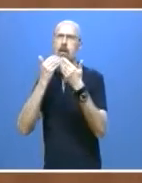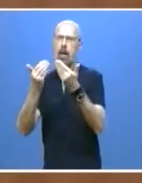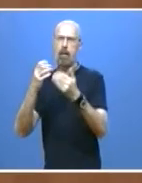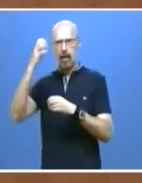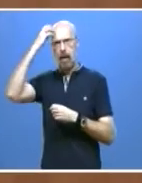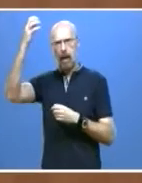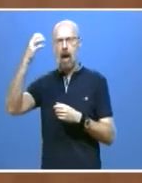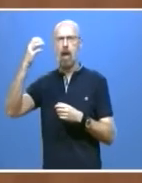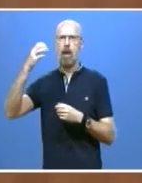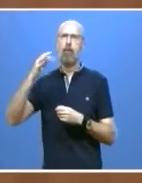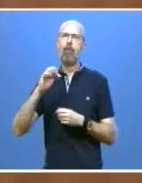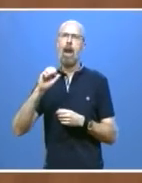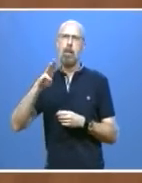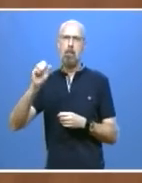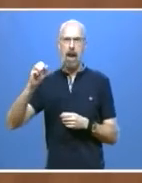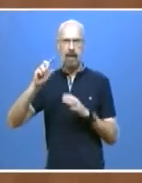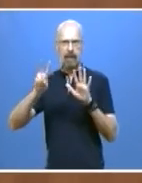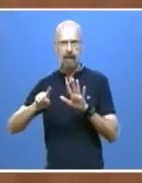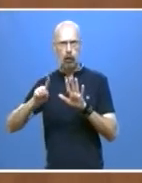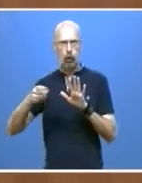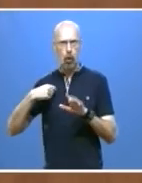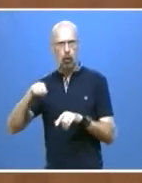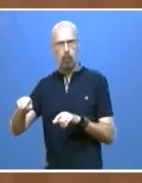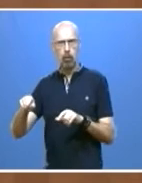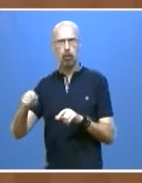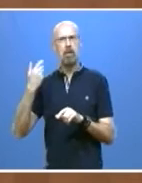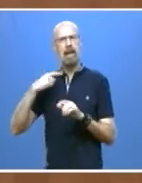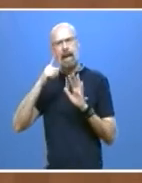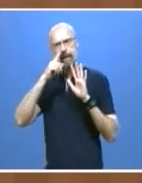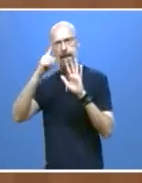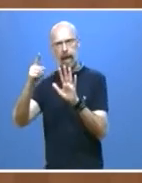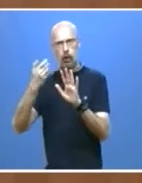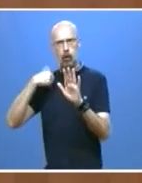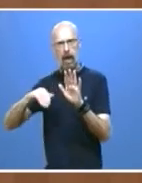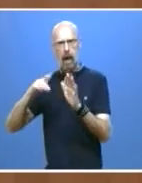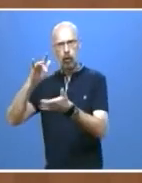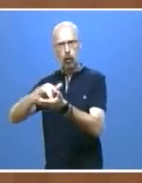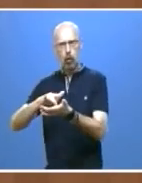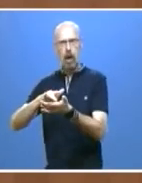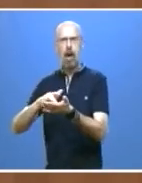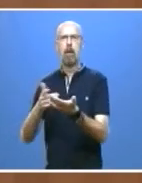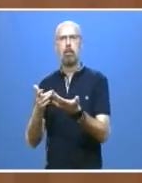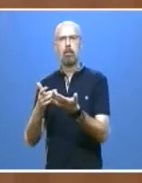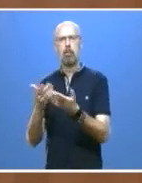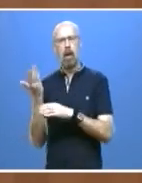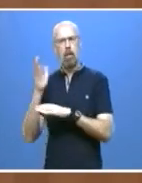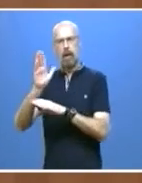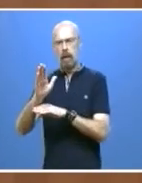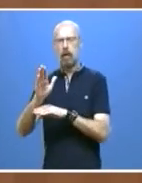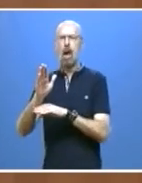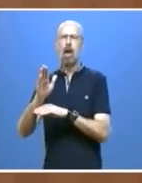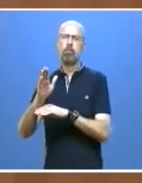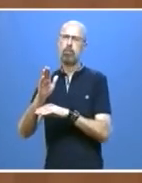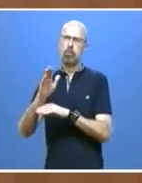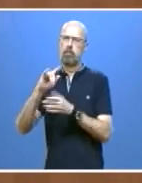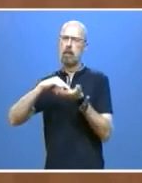que acaba de cumplir los seis primeros años representando con dignidad y prestigio a una monarquía